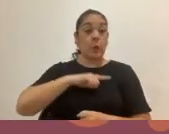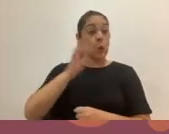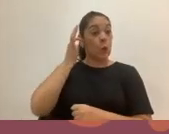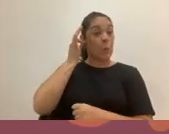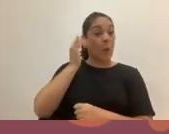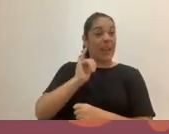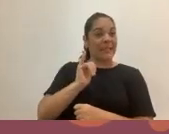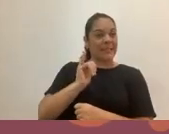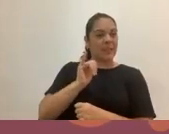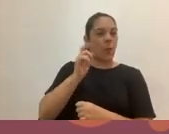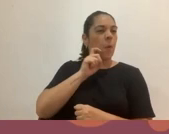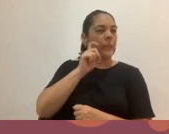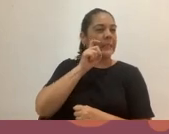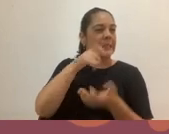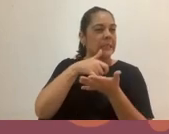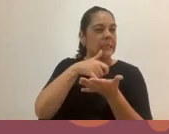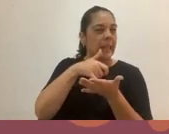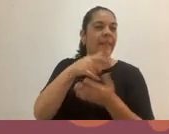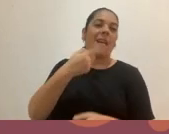estamos en mayor desventaja.